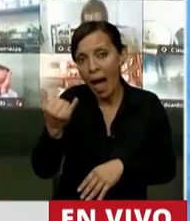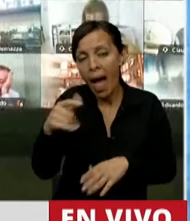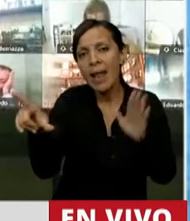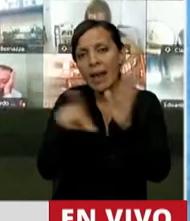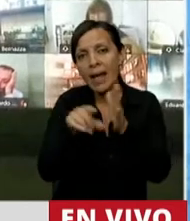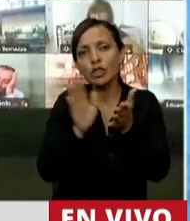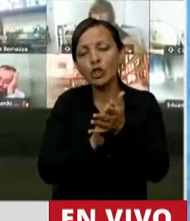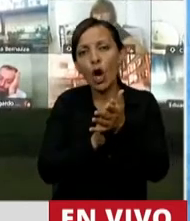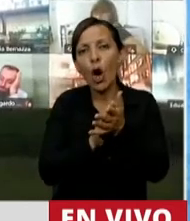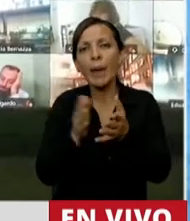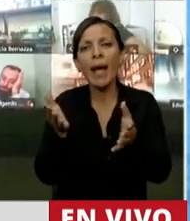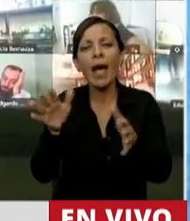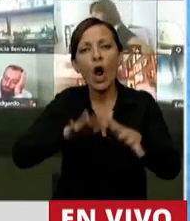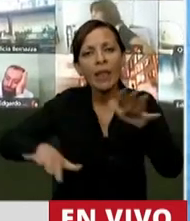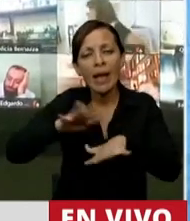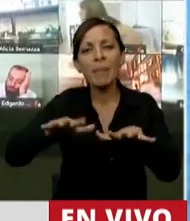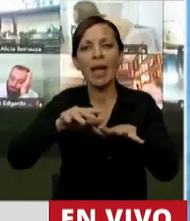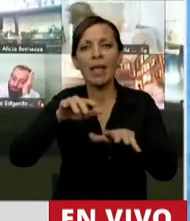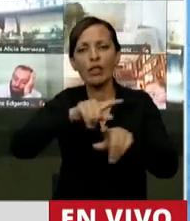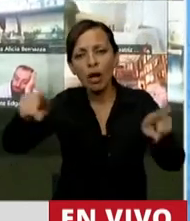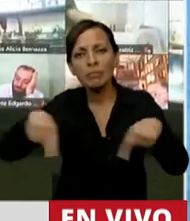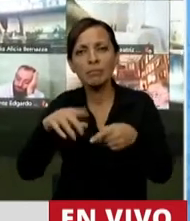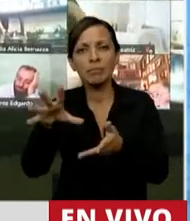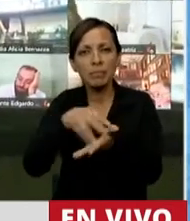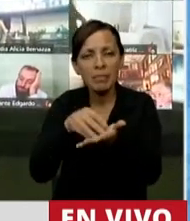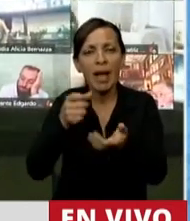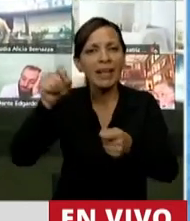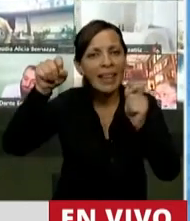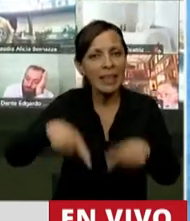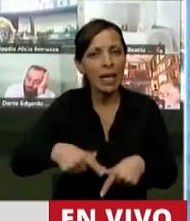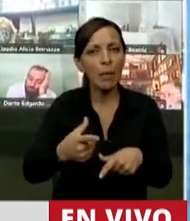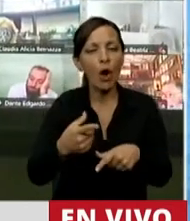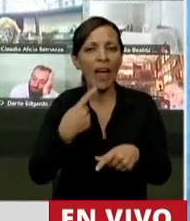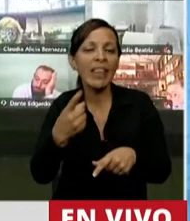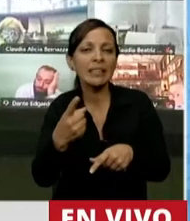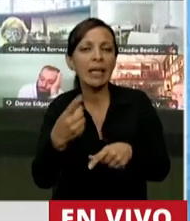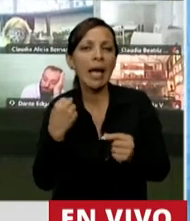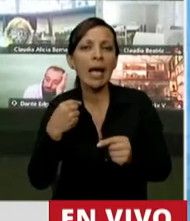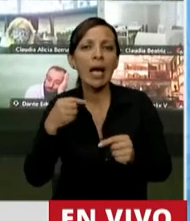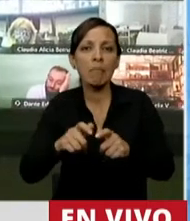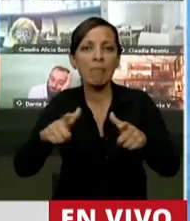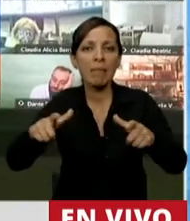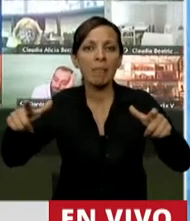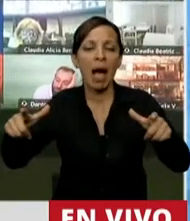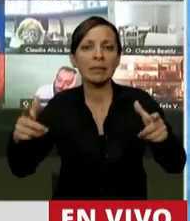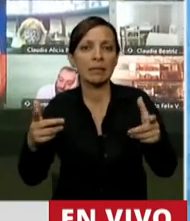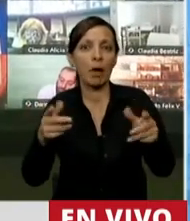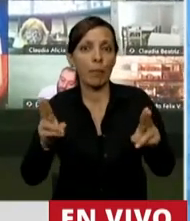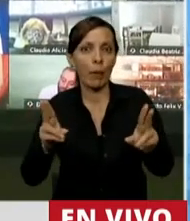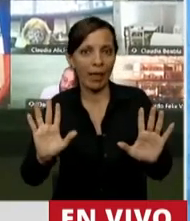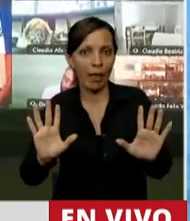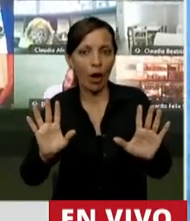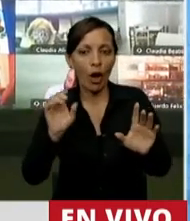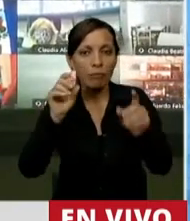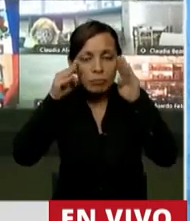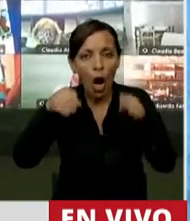ordenamiento territorial de bosque nativo que plantea que no se puede avanzar, no se le puede cambiar el uso a